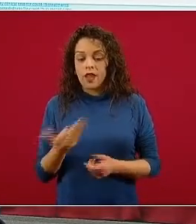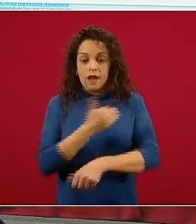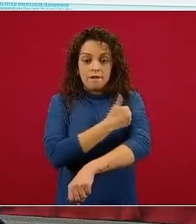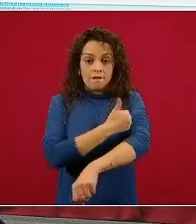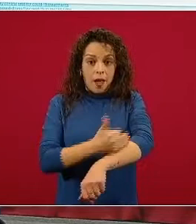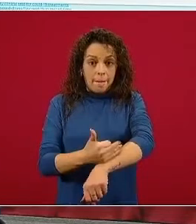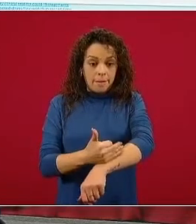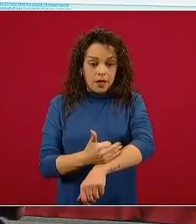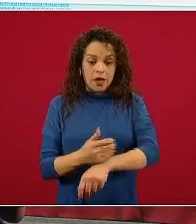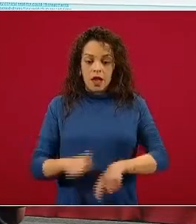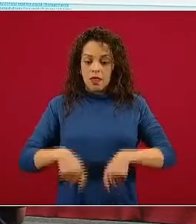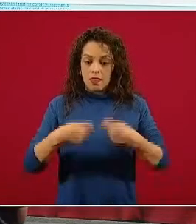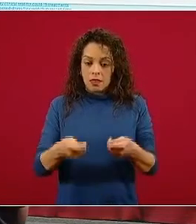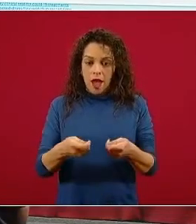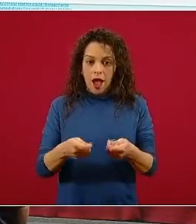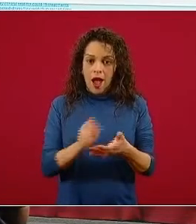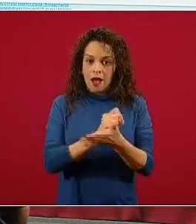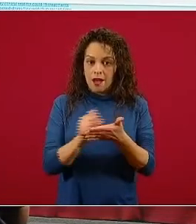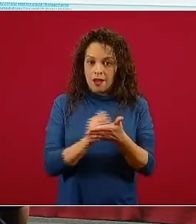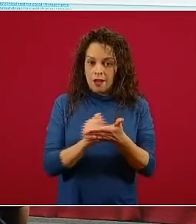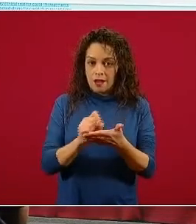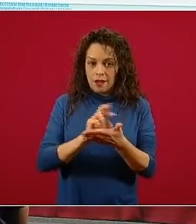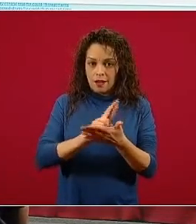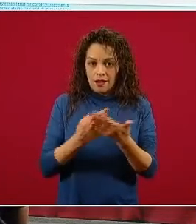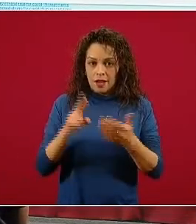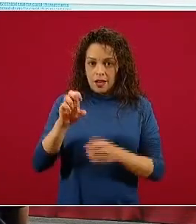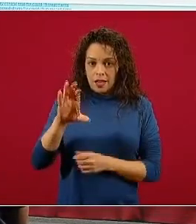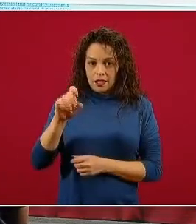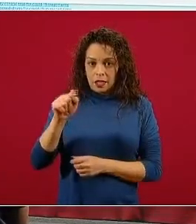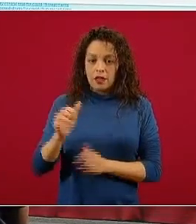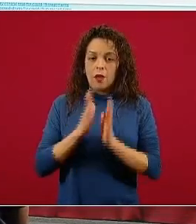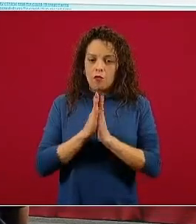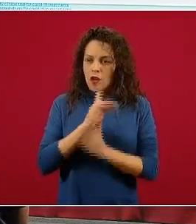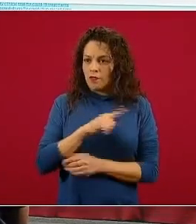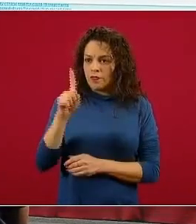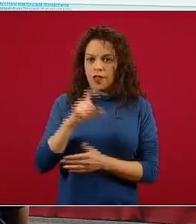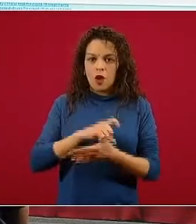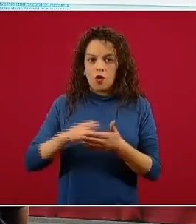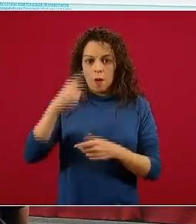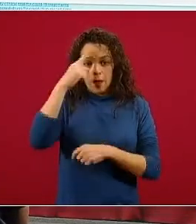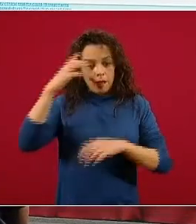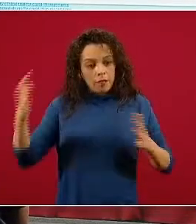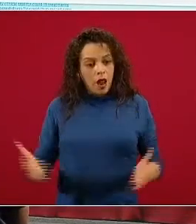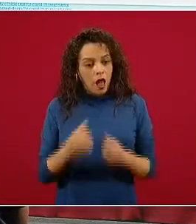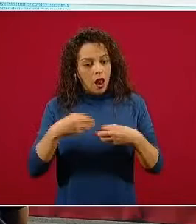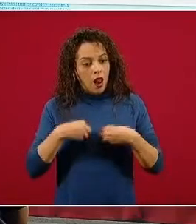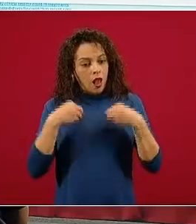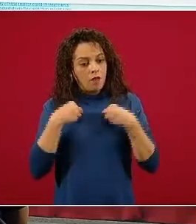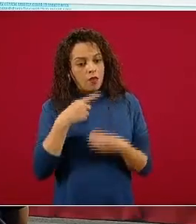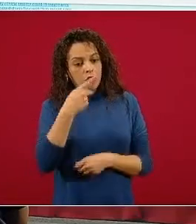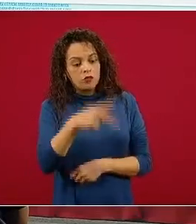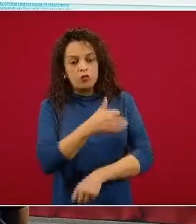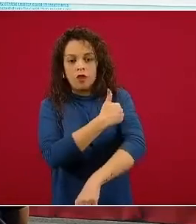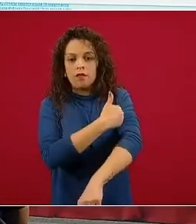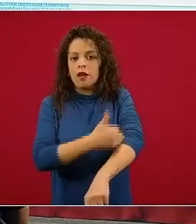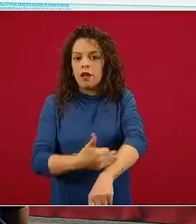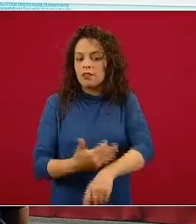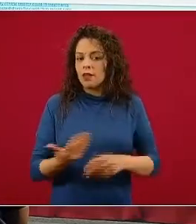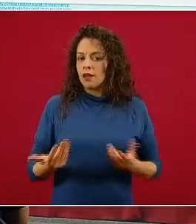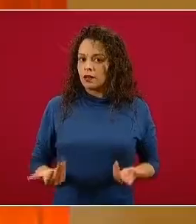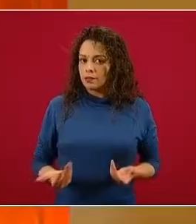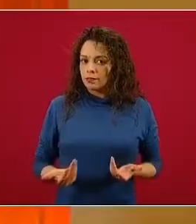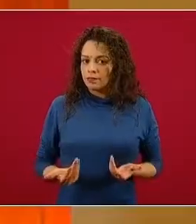familias se les da una receta, se les dice consiga Remdesivir para salvarle la vida a su familiar. Ya en